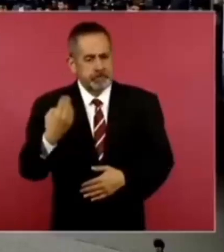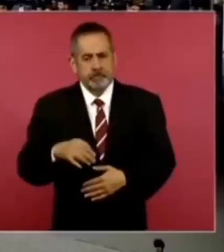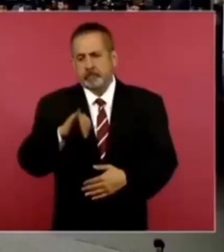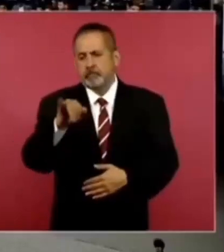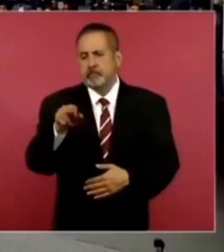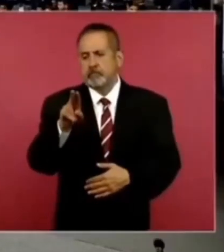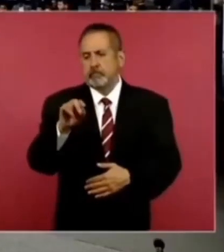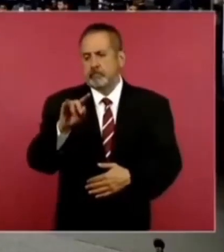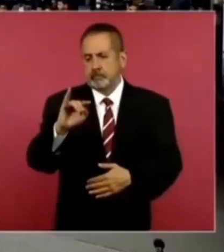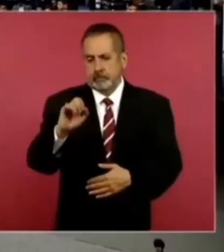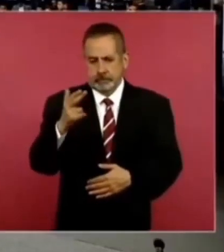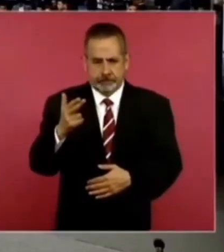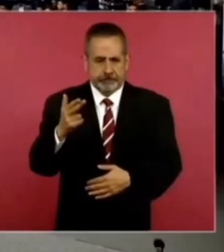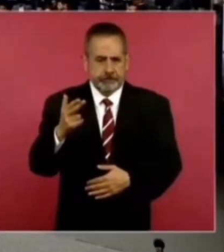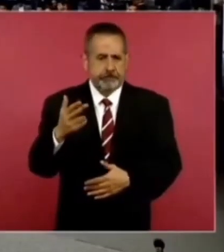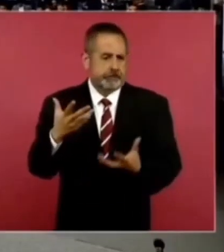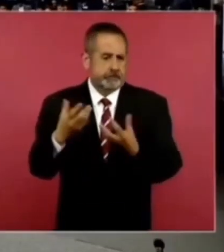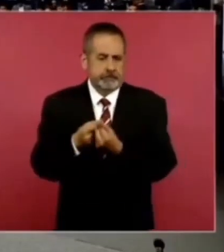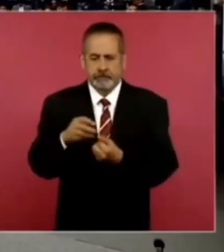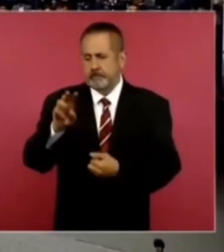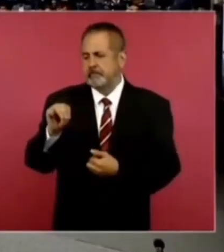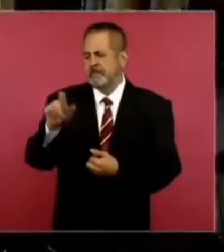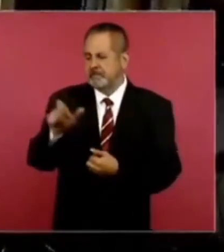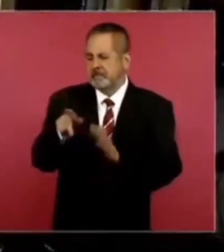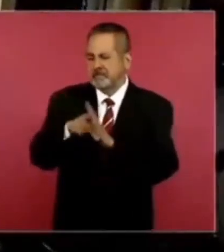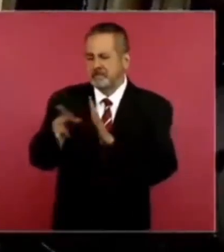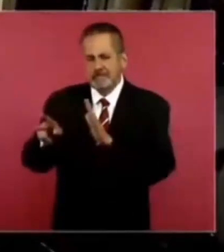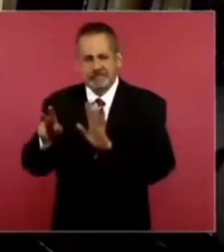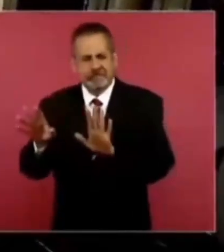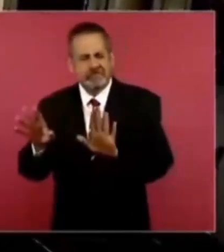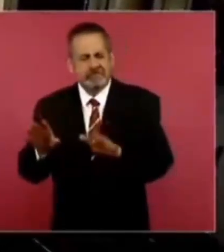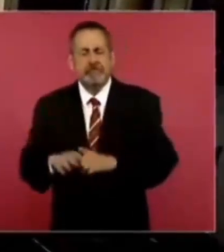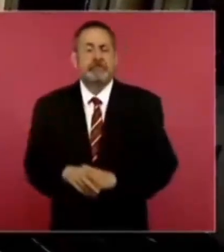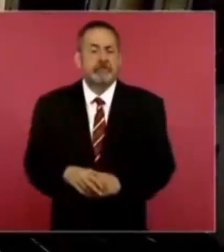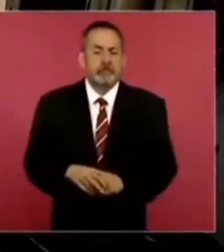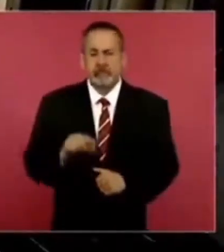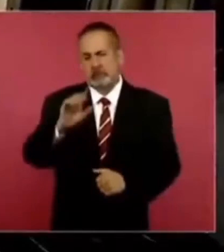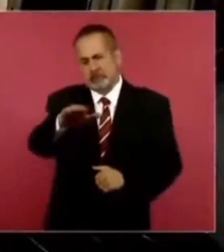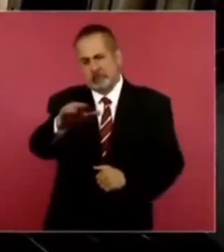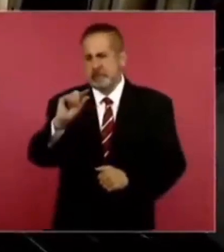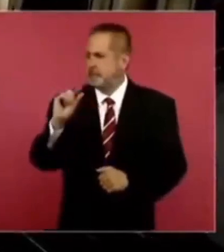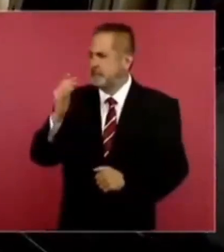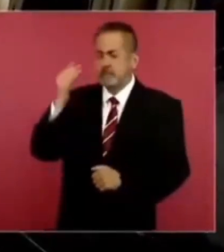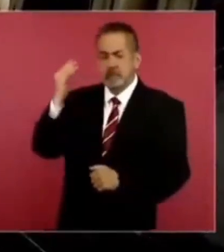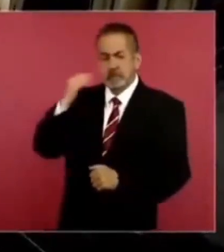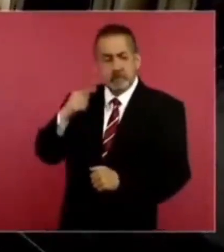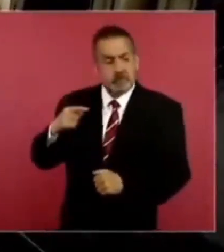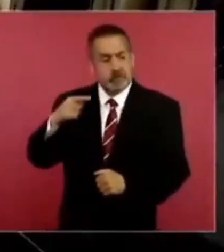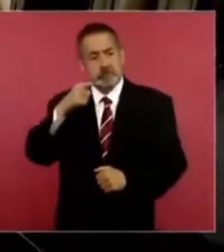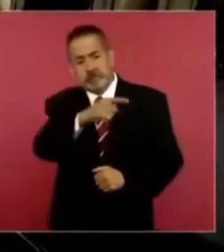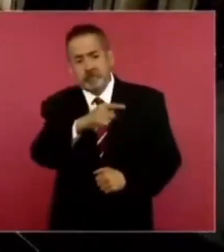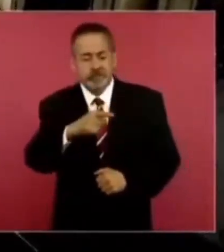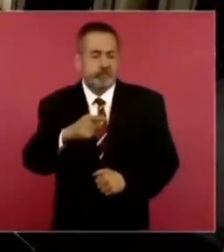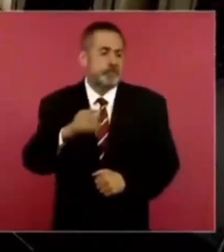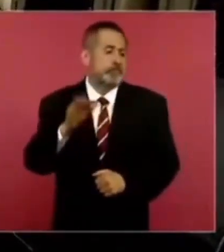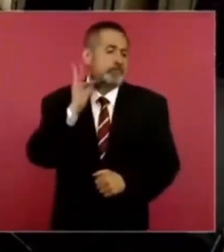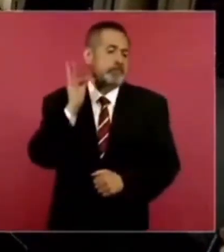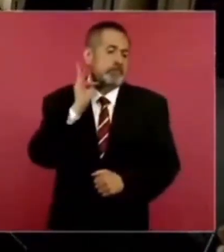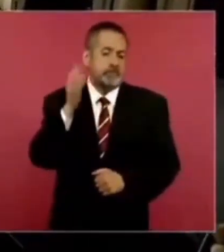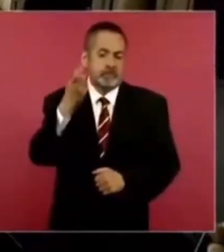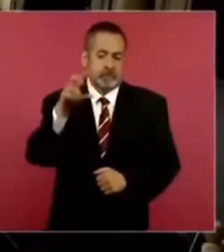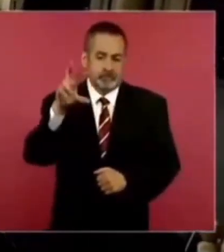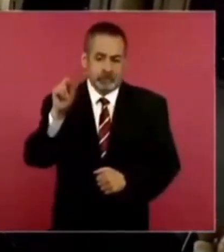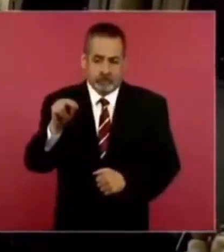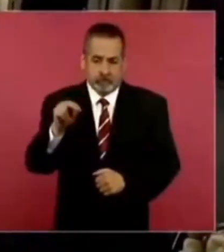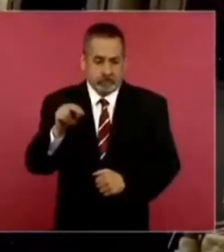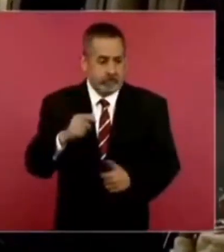de perspectivas MX. Presidente, hace unos días trascendió que agentes de la Fiscalía de Quintana Roo dejaron ir